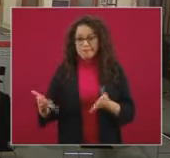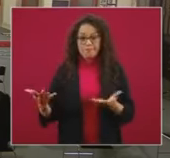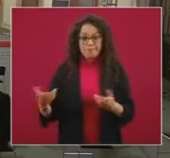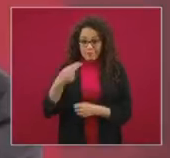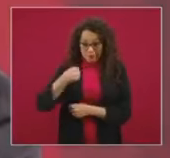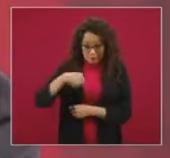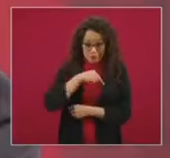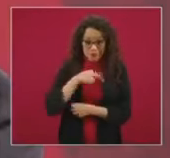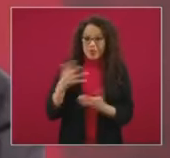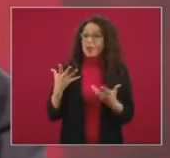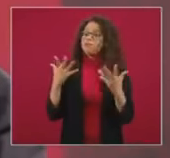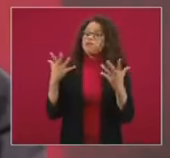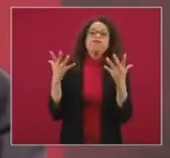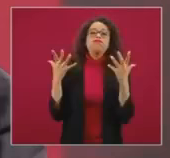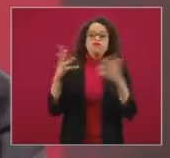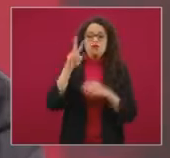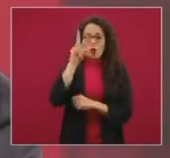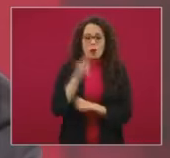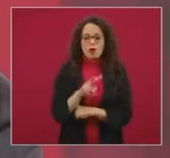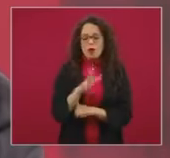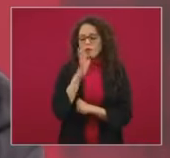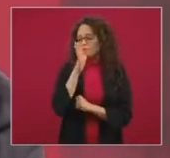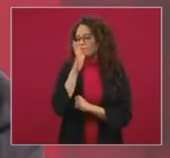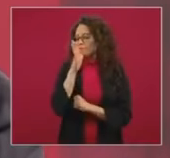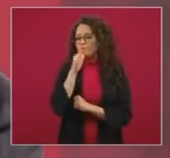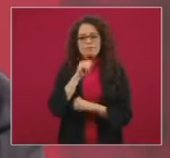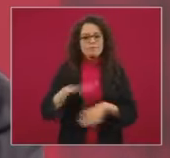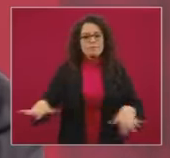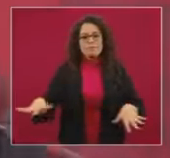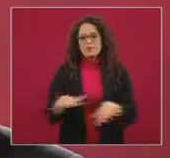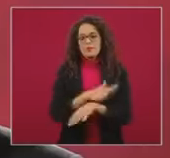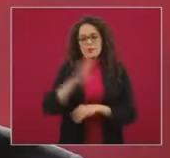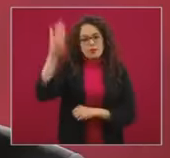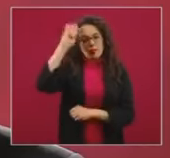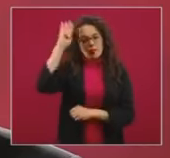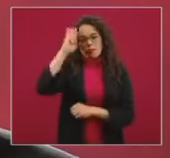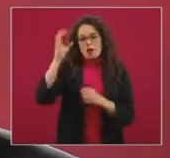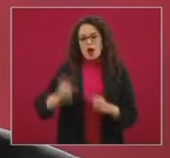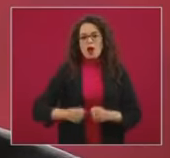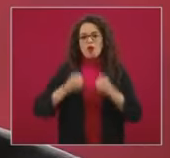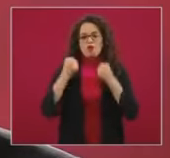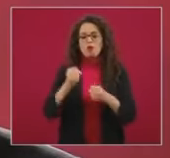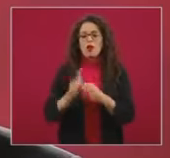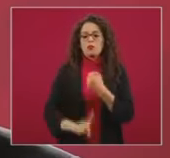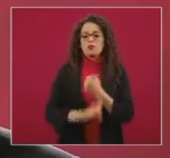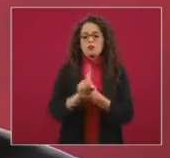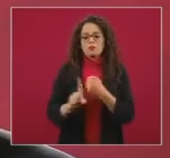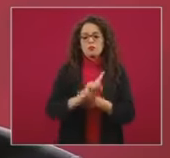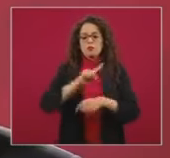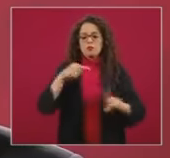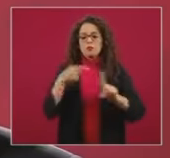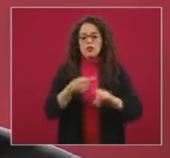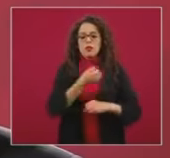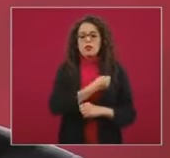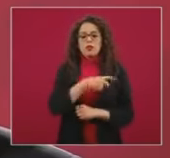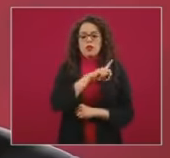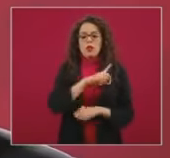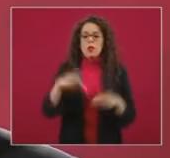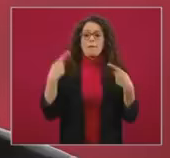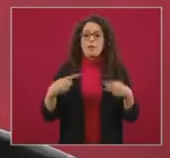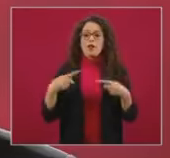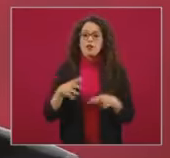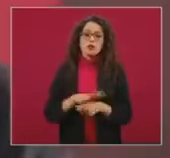deseamos, no se puede revertir un deterioro tan importante en las condiciones de salud de la población